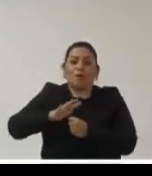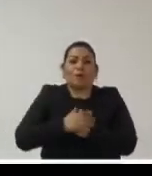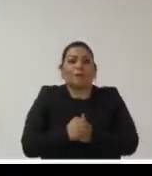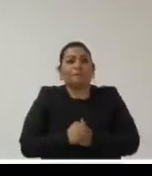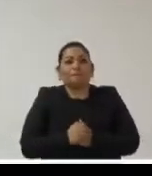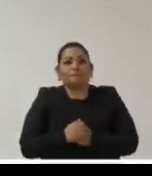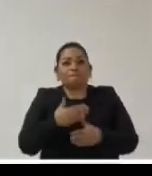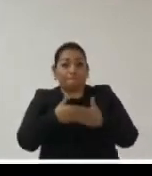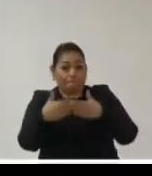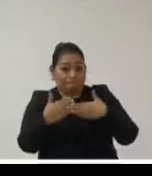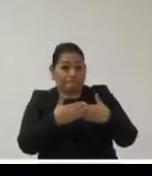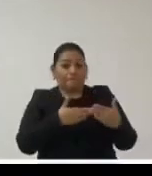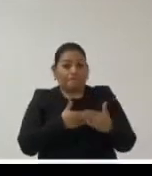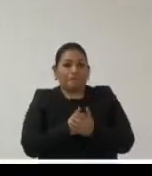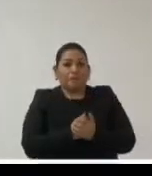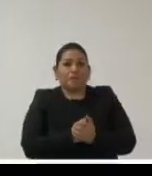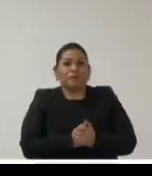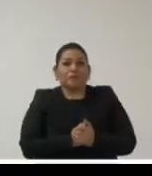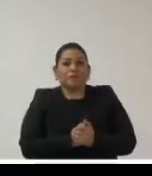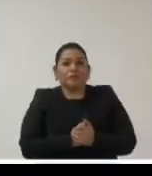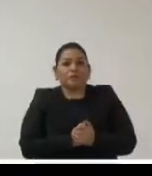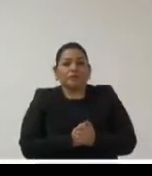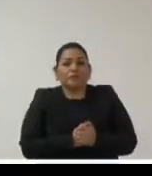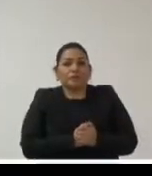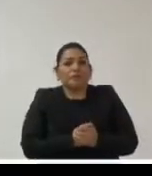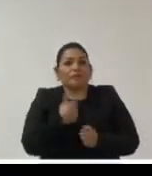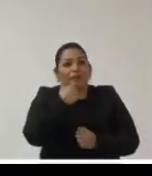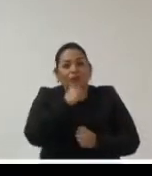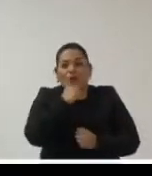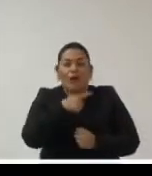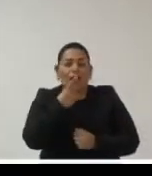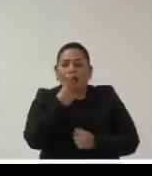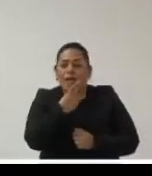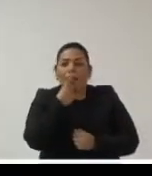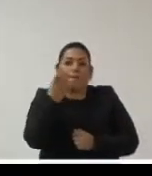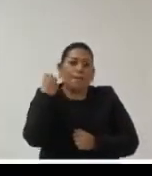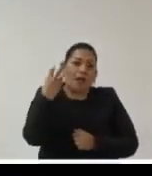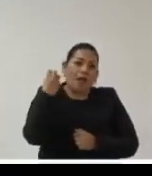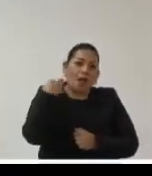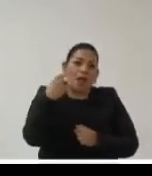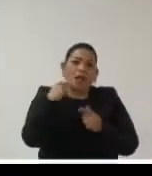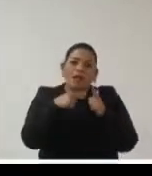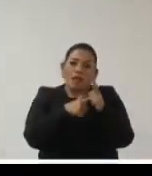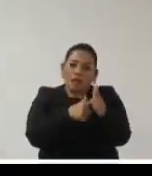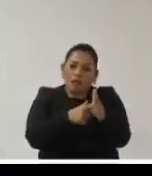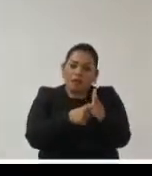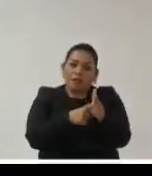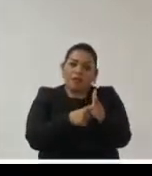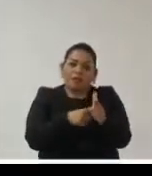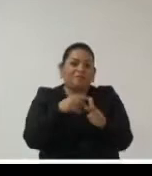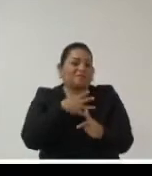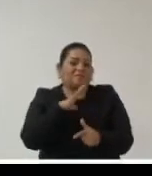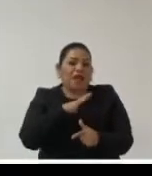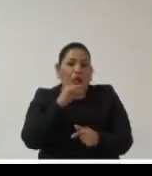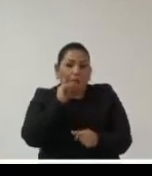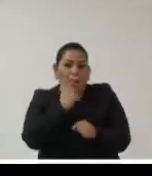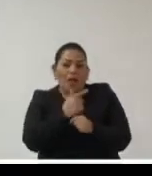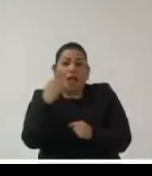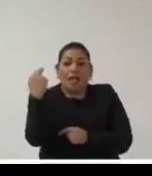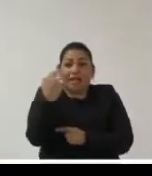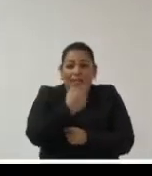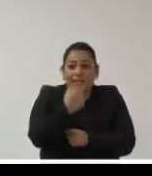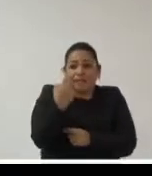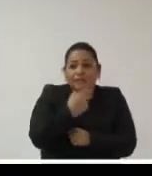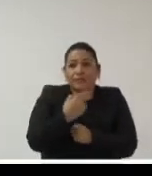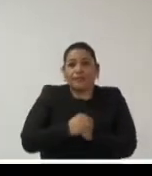un aspecto no menos importante que lo he reiterado en muchas conferencias que he dictado en los últimos años tiene que ver con la necesidad de